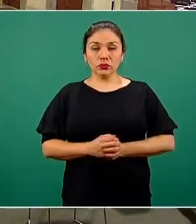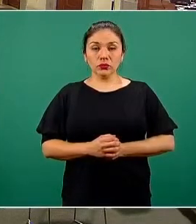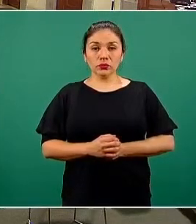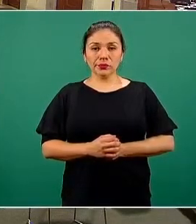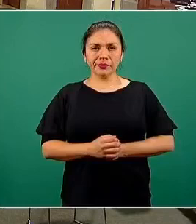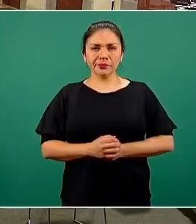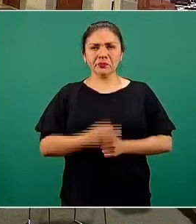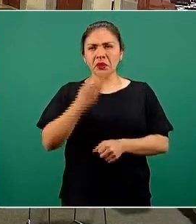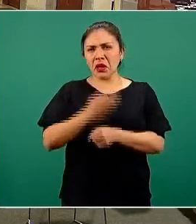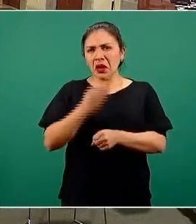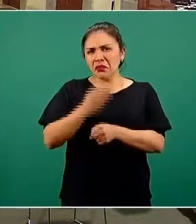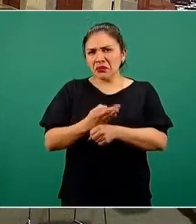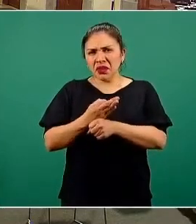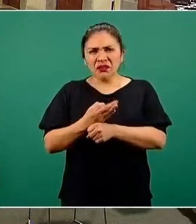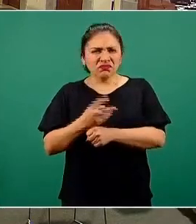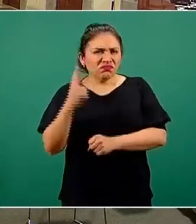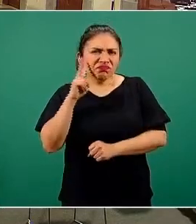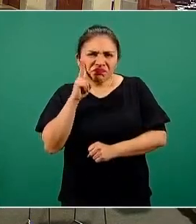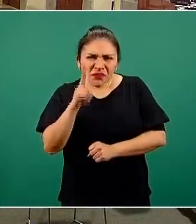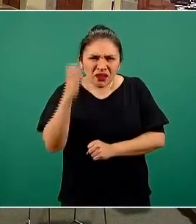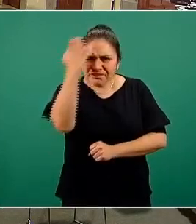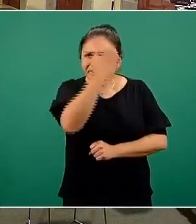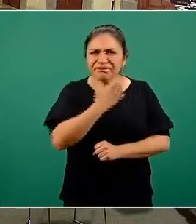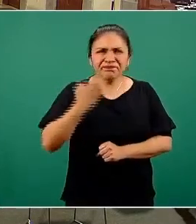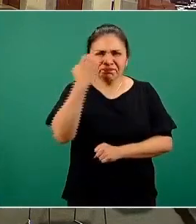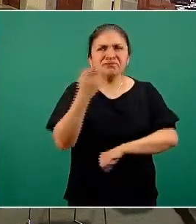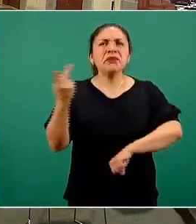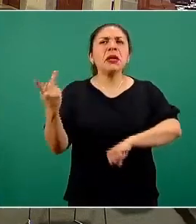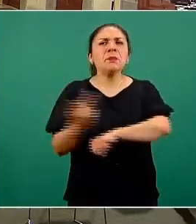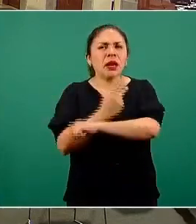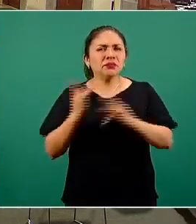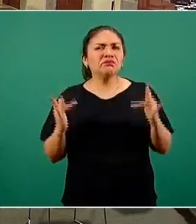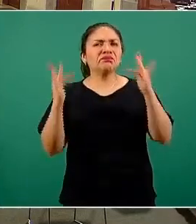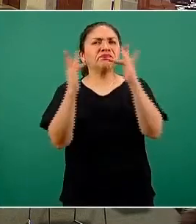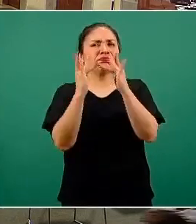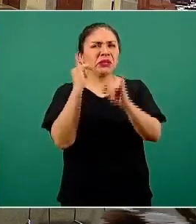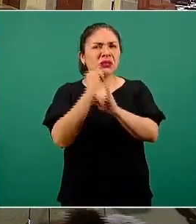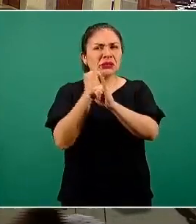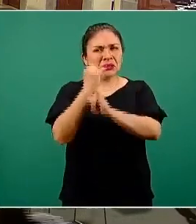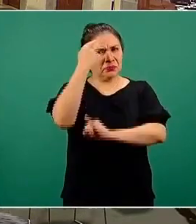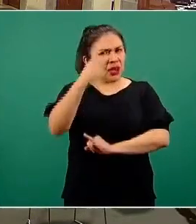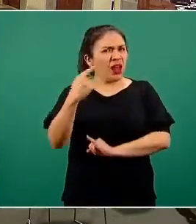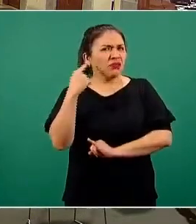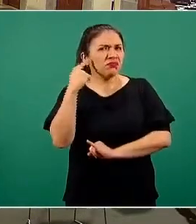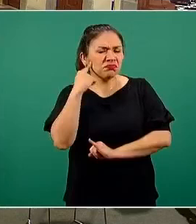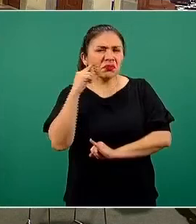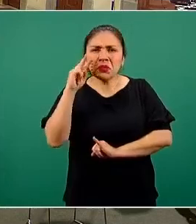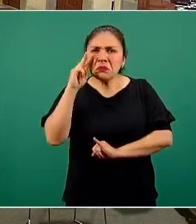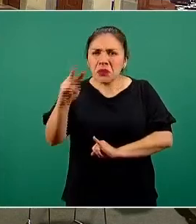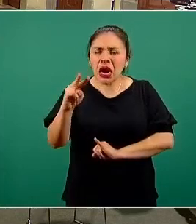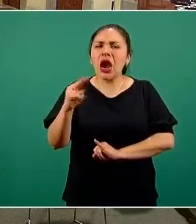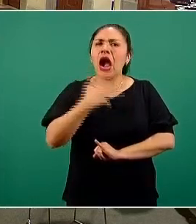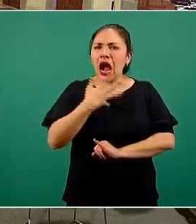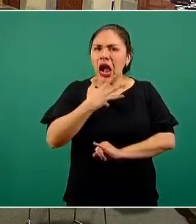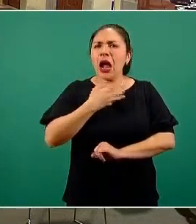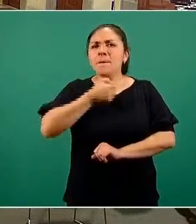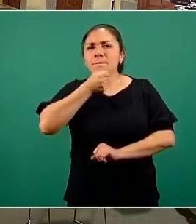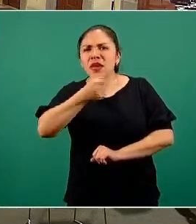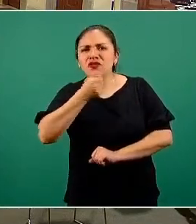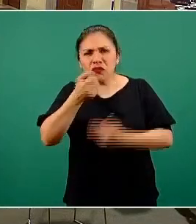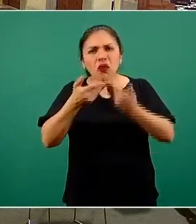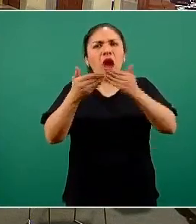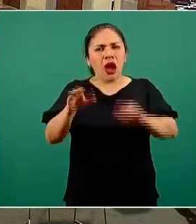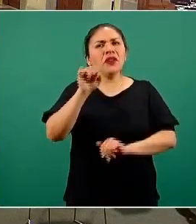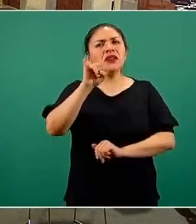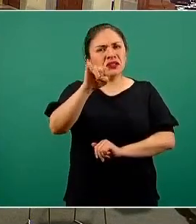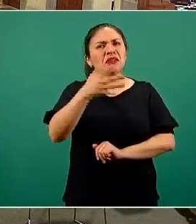Están revisando en este momento la conexión. Vemos un micrófono habilitado y de hecho tiene